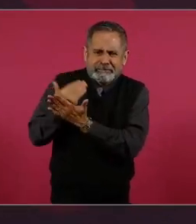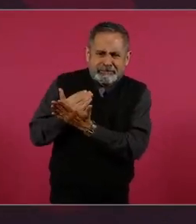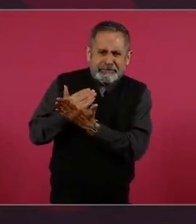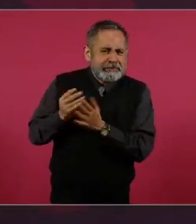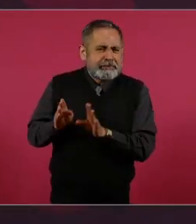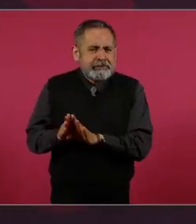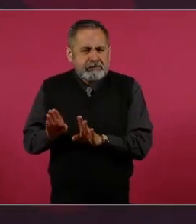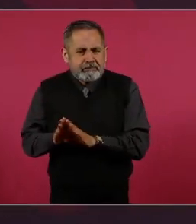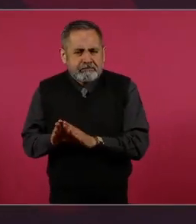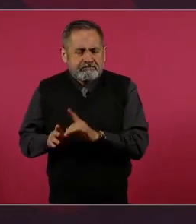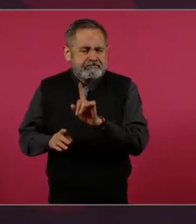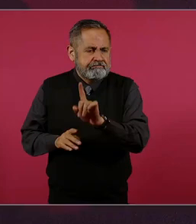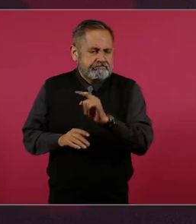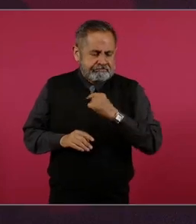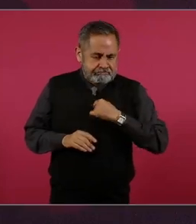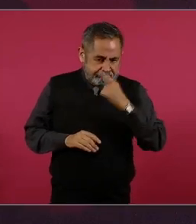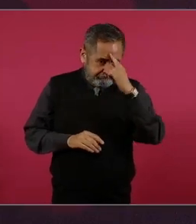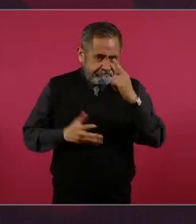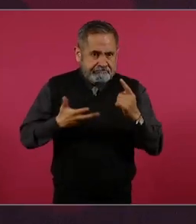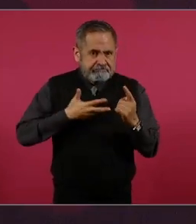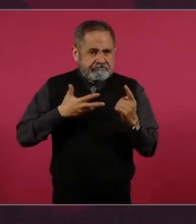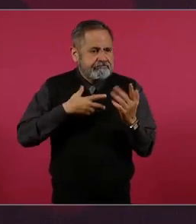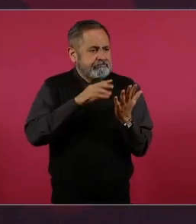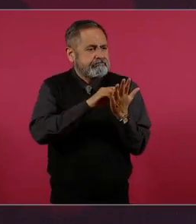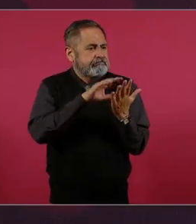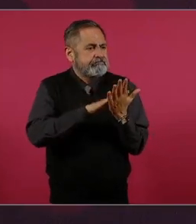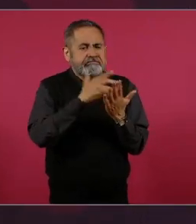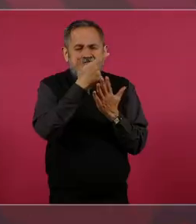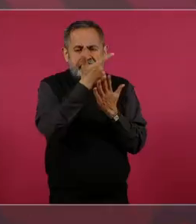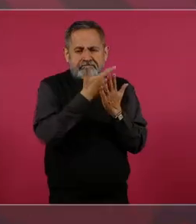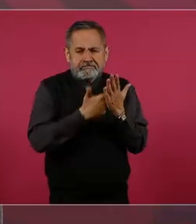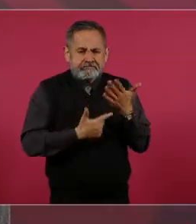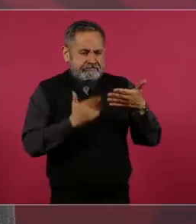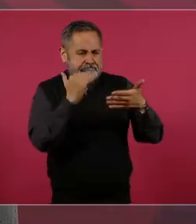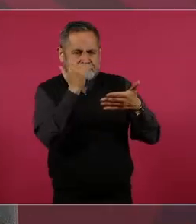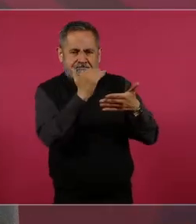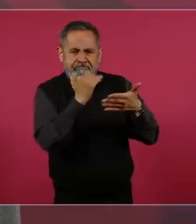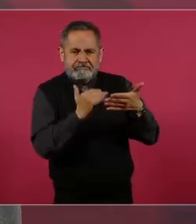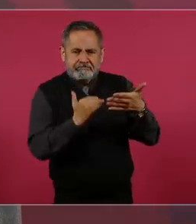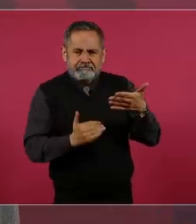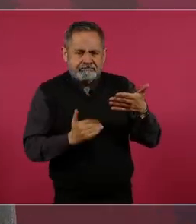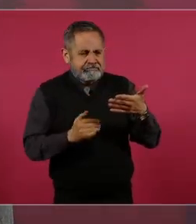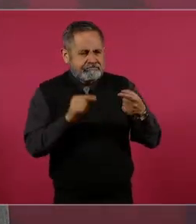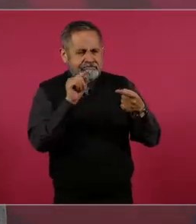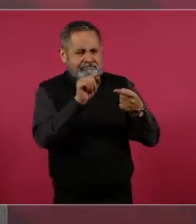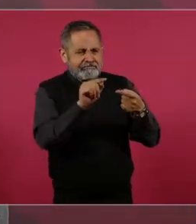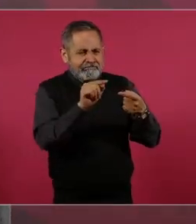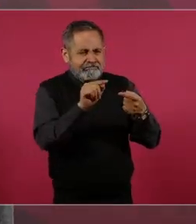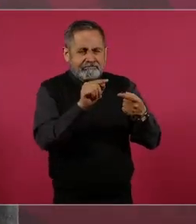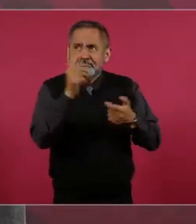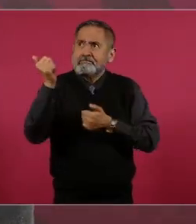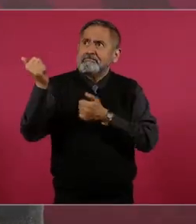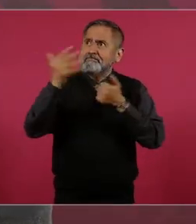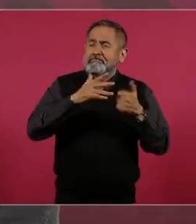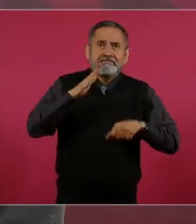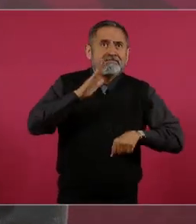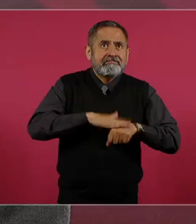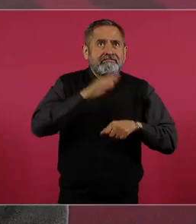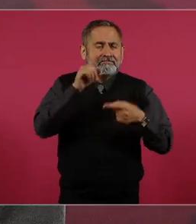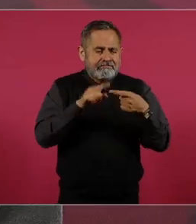tenemos ya un listado de qué es lo que se importa más